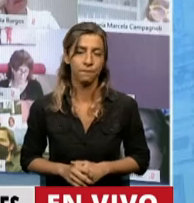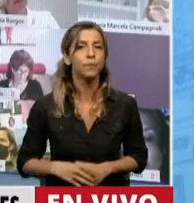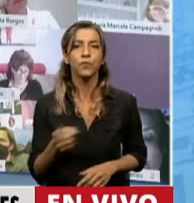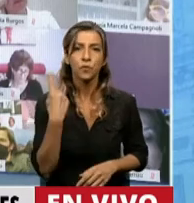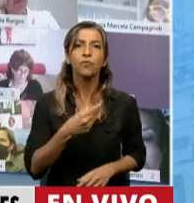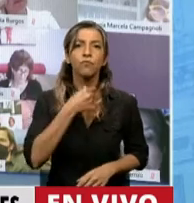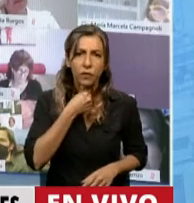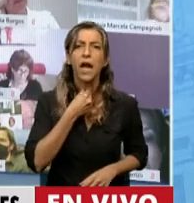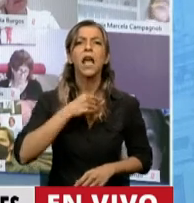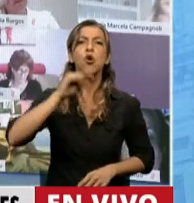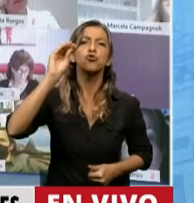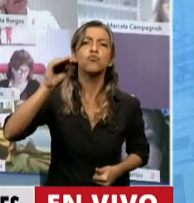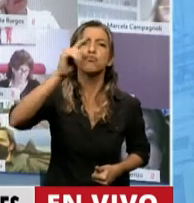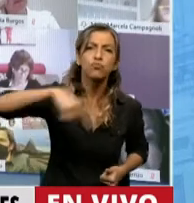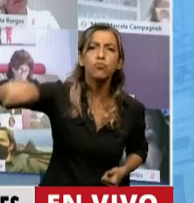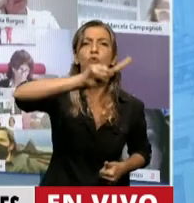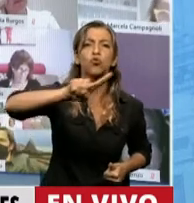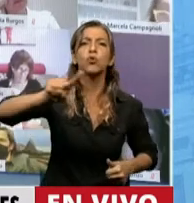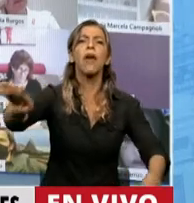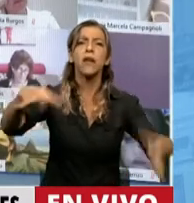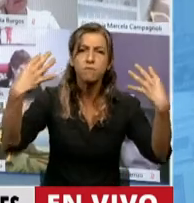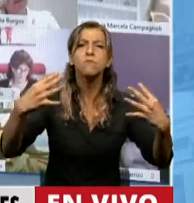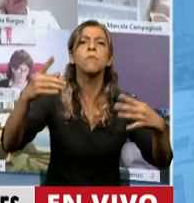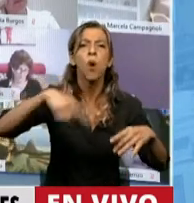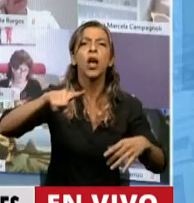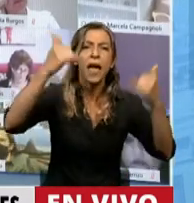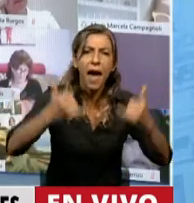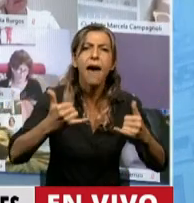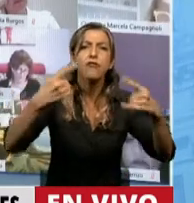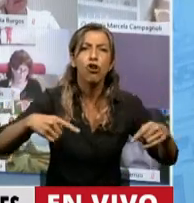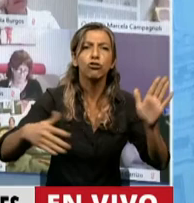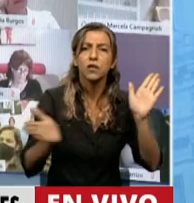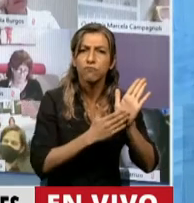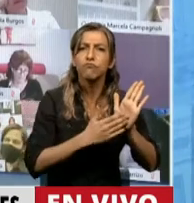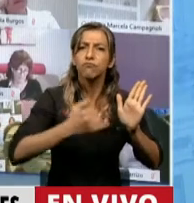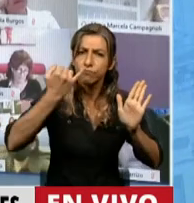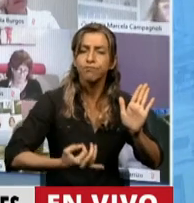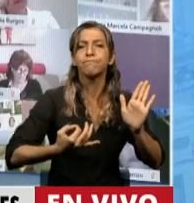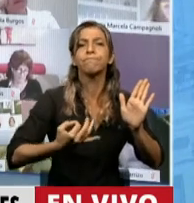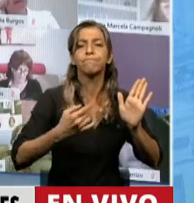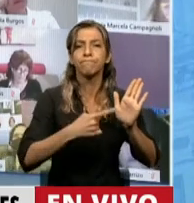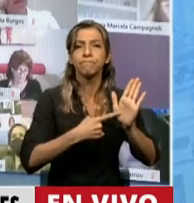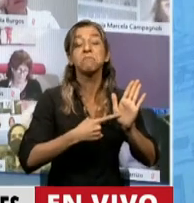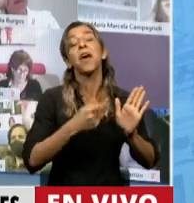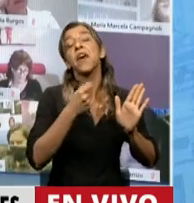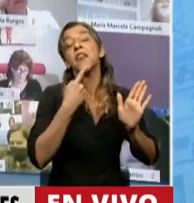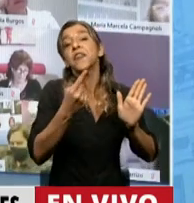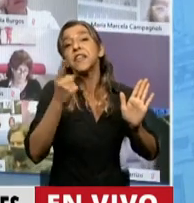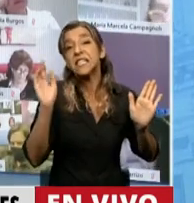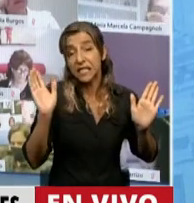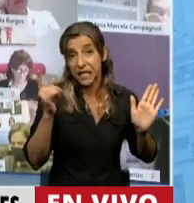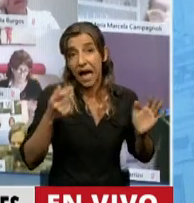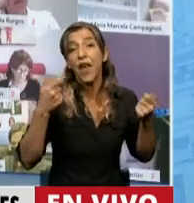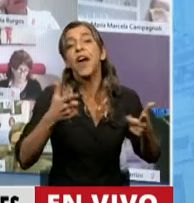queremos llamar la atención de cosas muy concretas. Acá se dice que se garantiza el acceso a la información. Vamos a leer